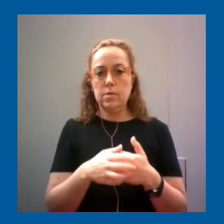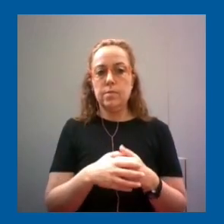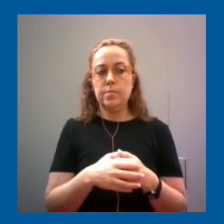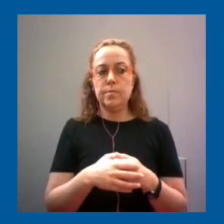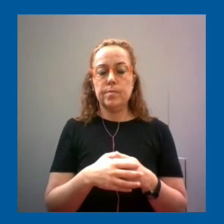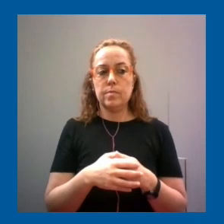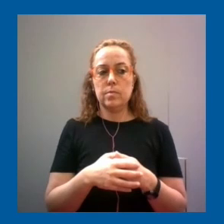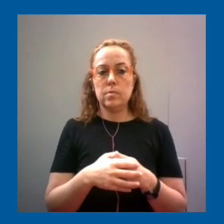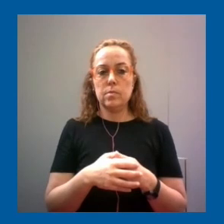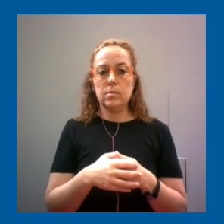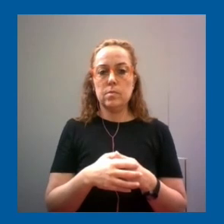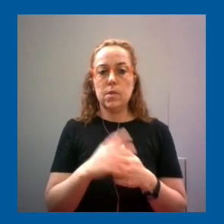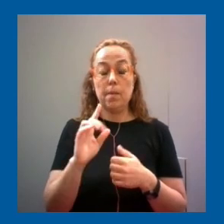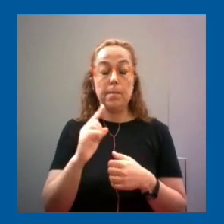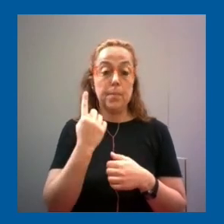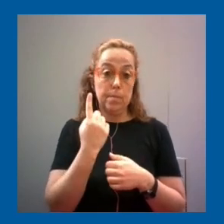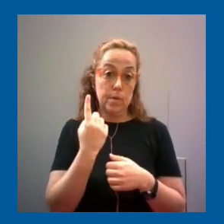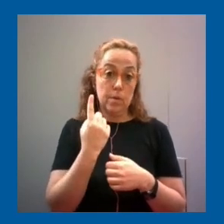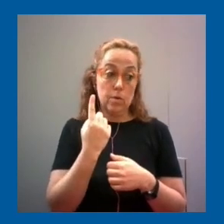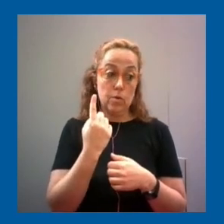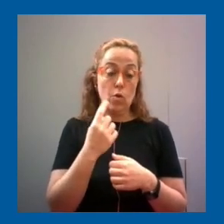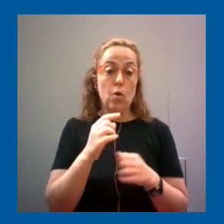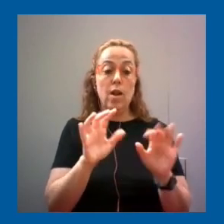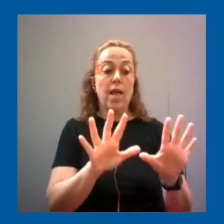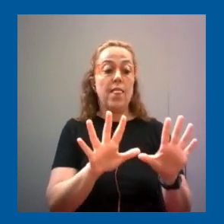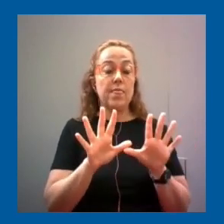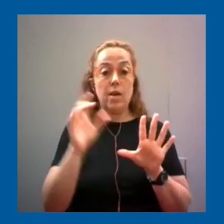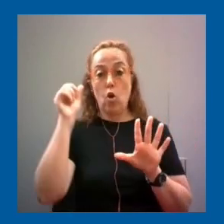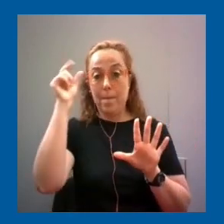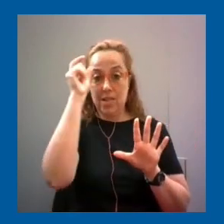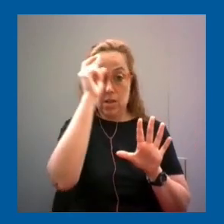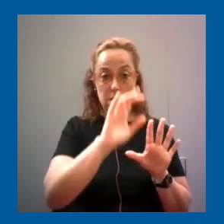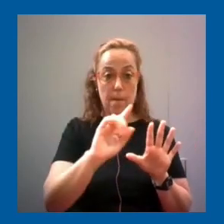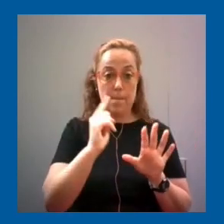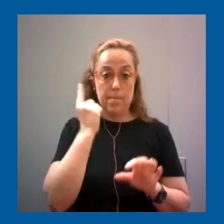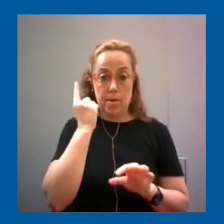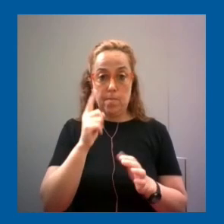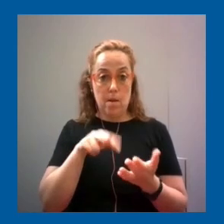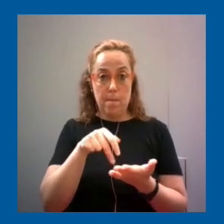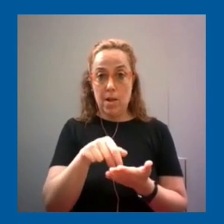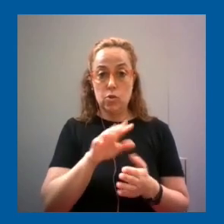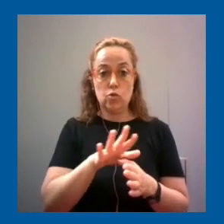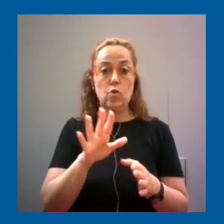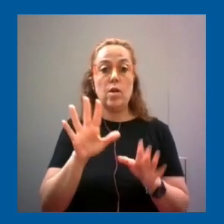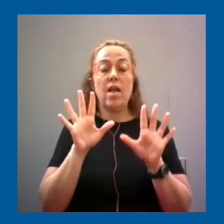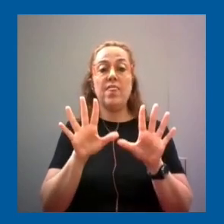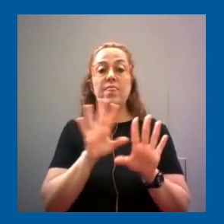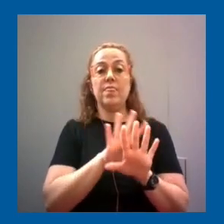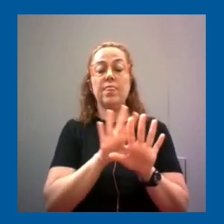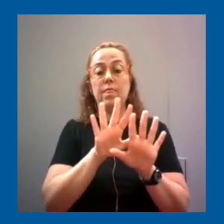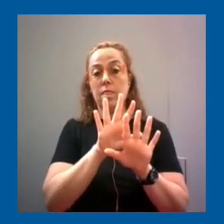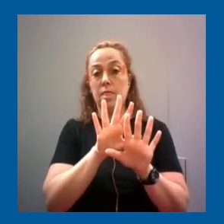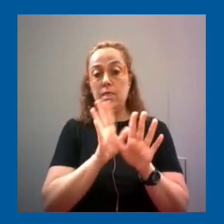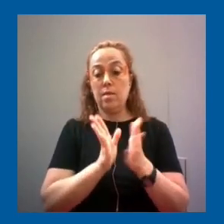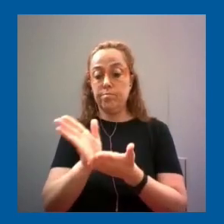Primero que nada, en las diez competencias, el primer paso fundamental que se dio es que en las diez competencias ya empezamos a hablar de una